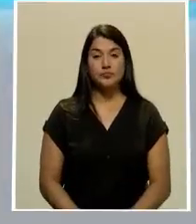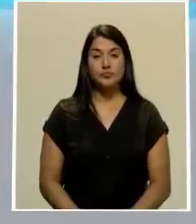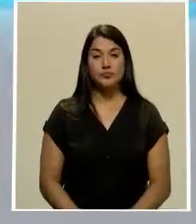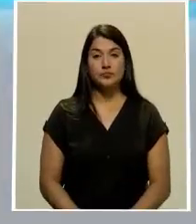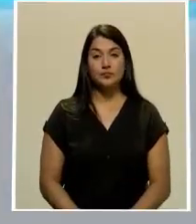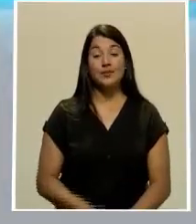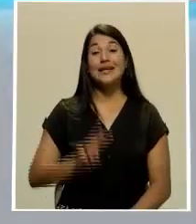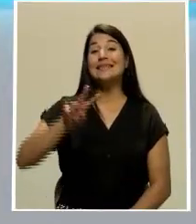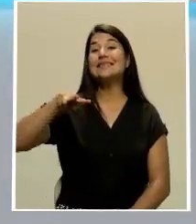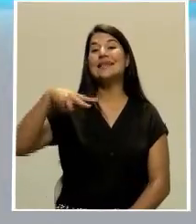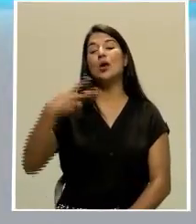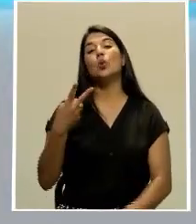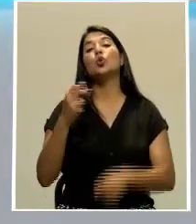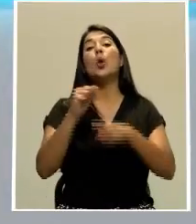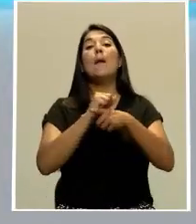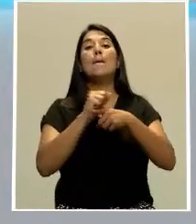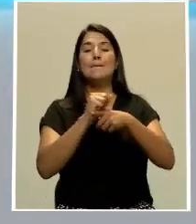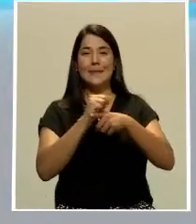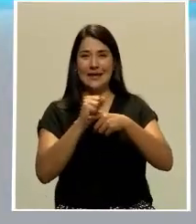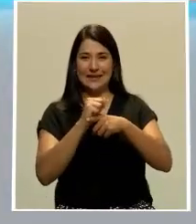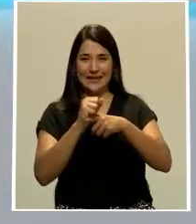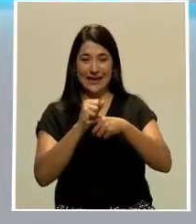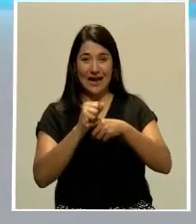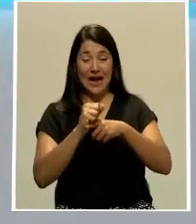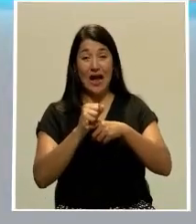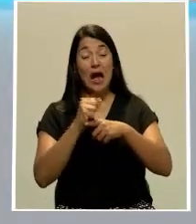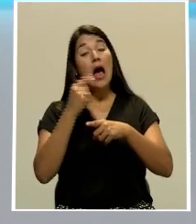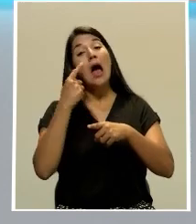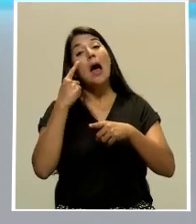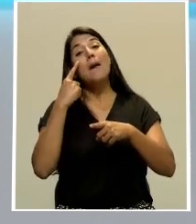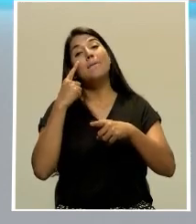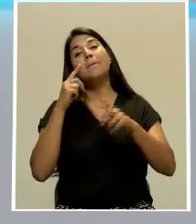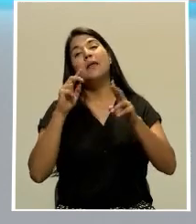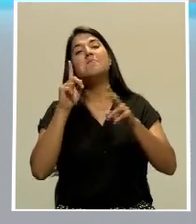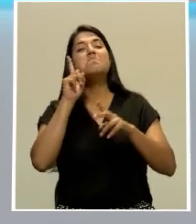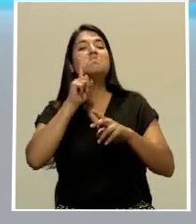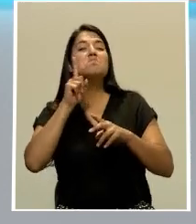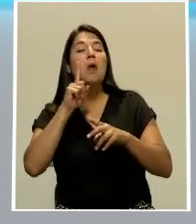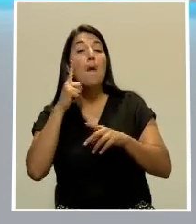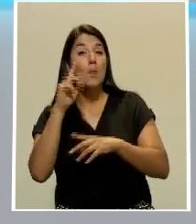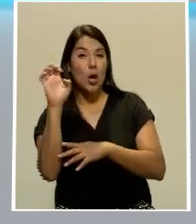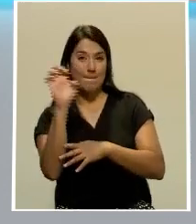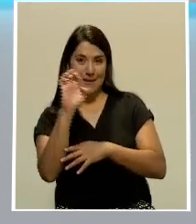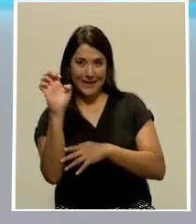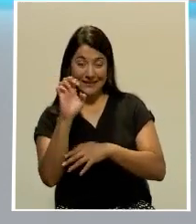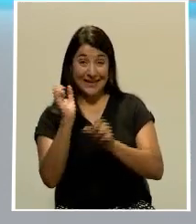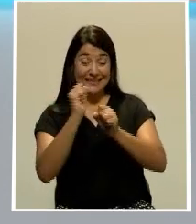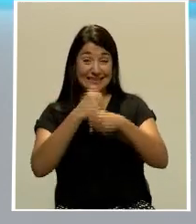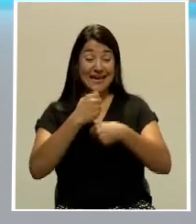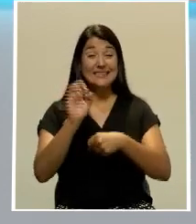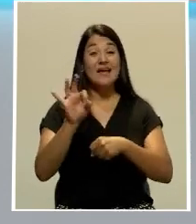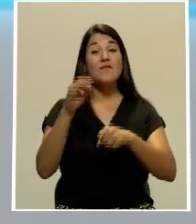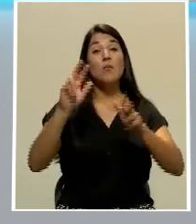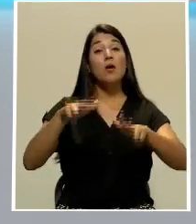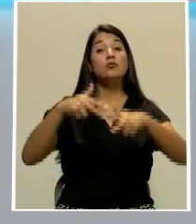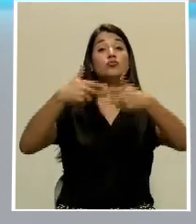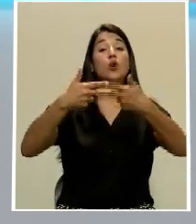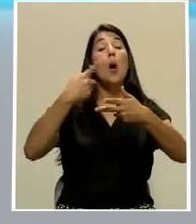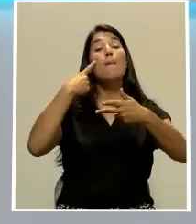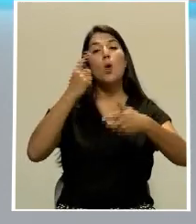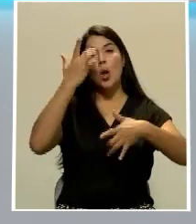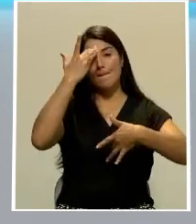El segundo simulacro nacional por evacuación de sismo se realizará de forma virtual debido a la pandemia.